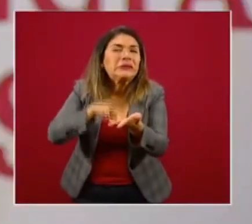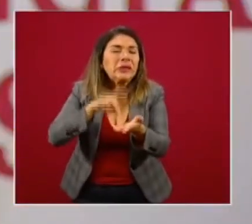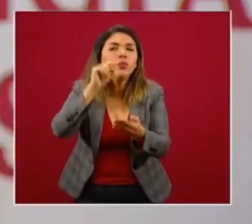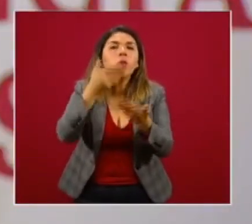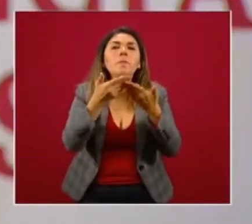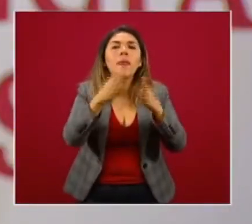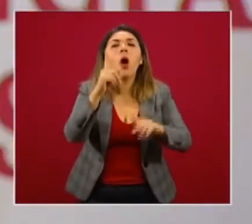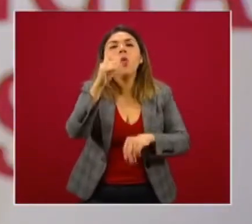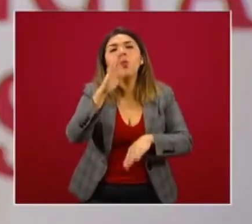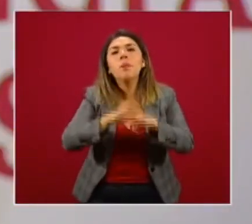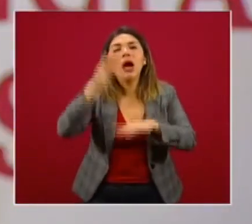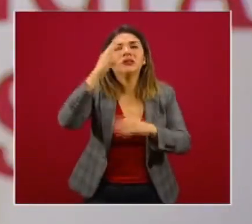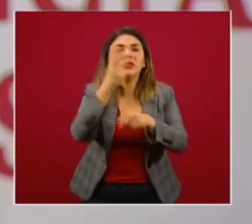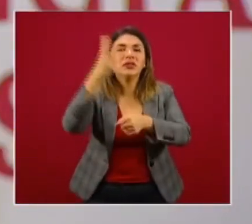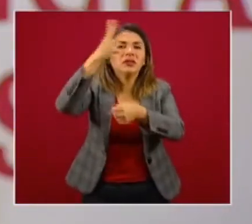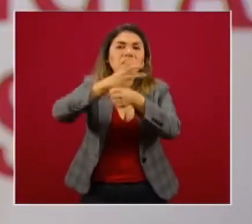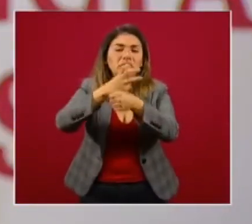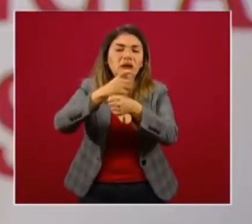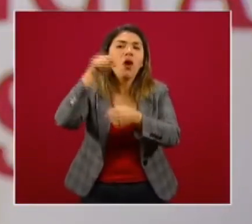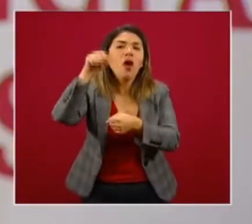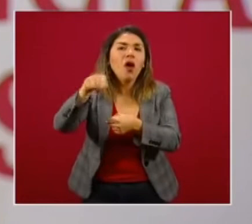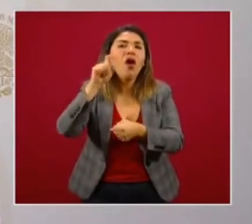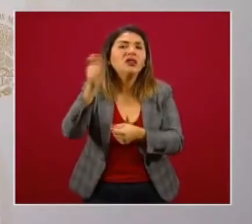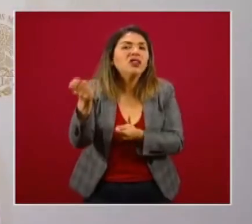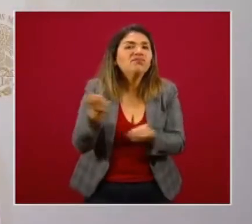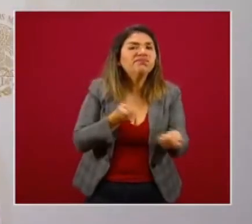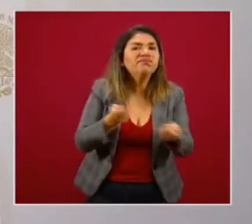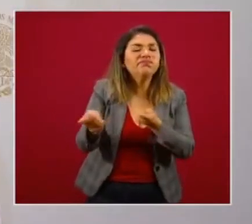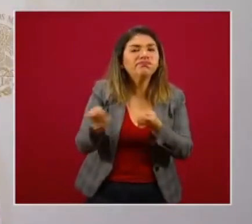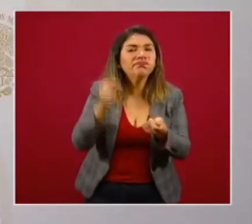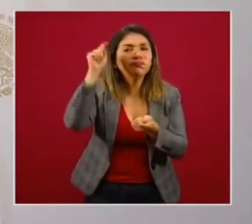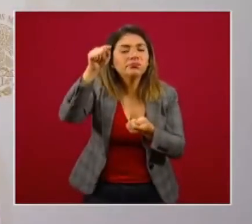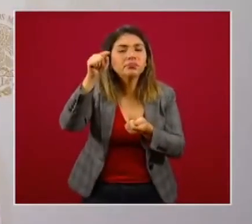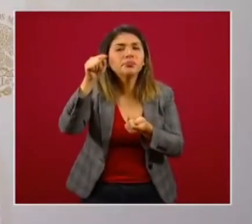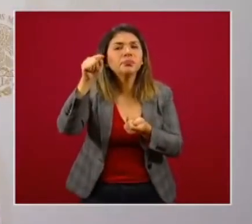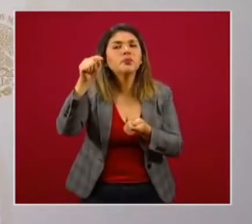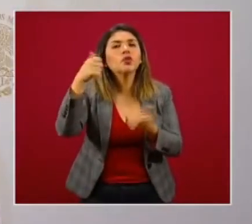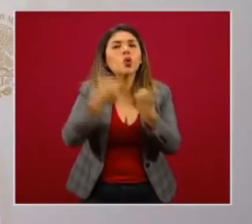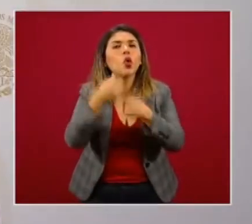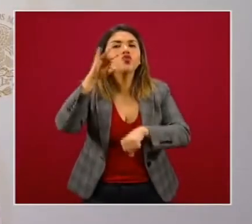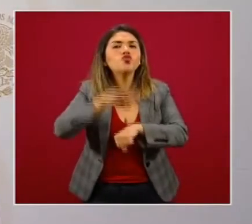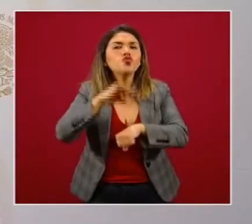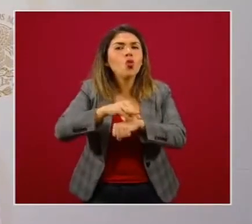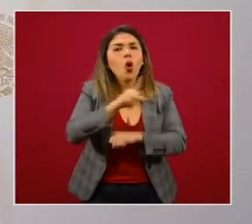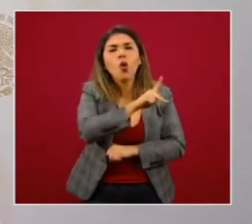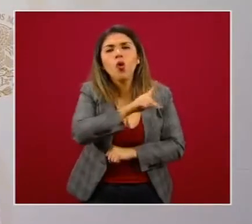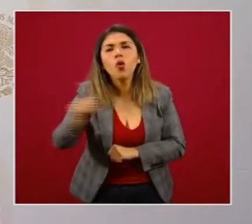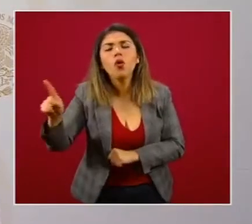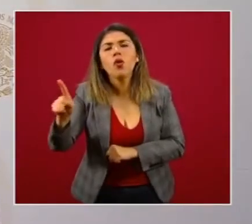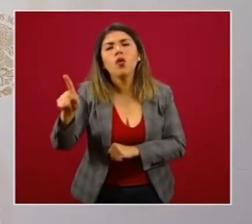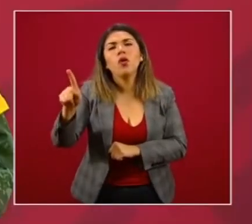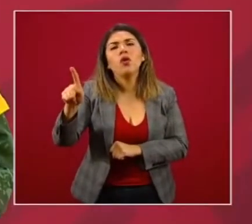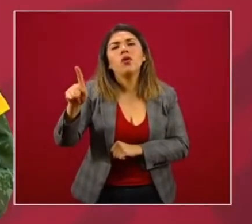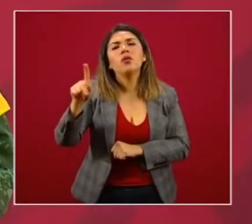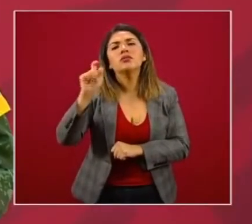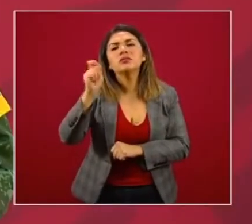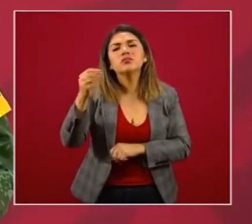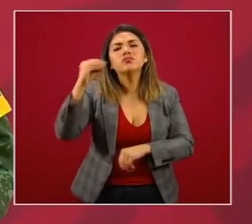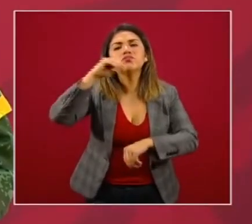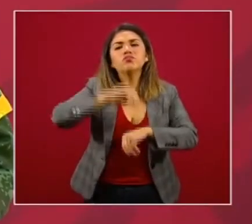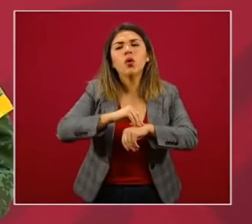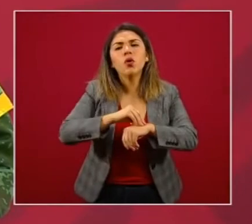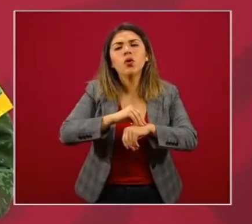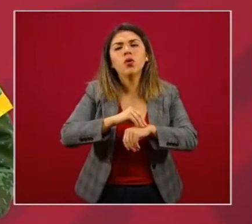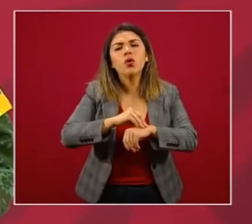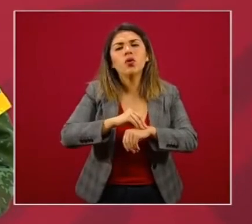amplió un piso más que va a ser operado por médicos que va a establecer